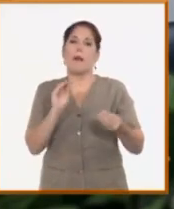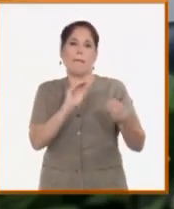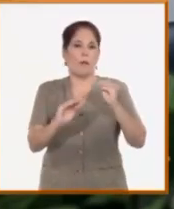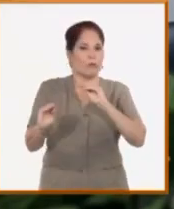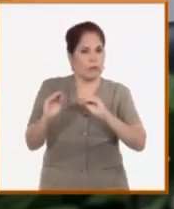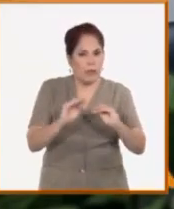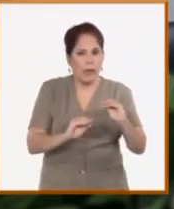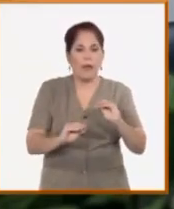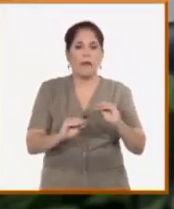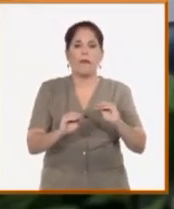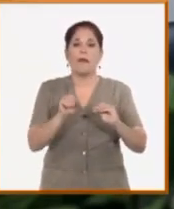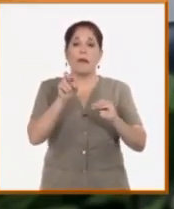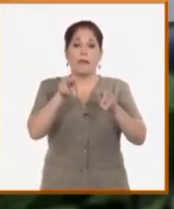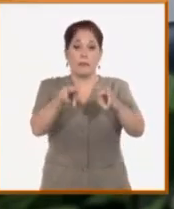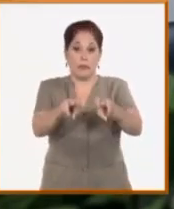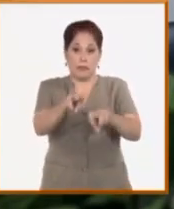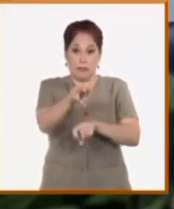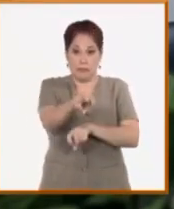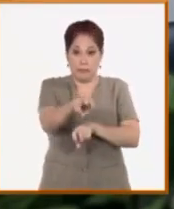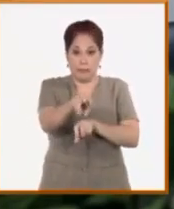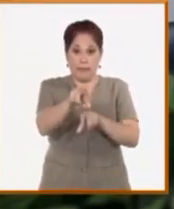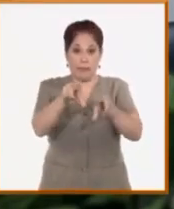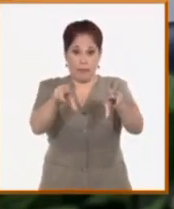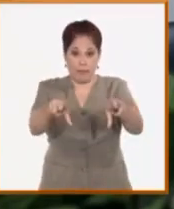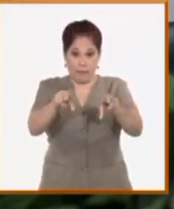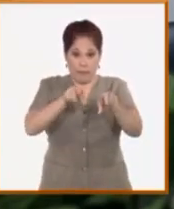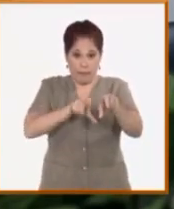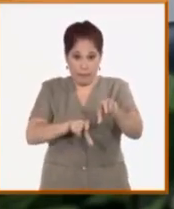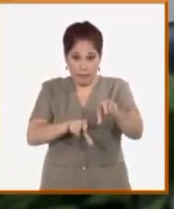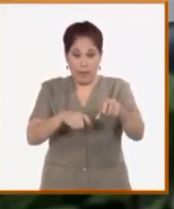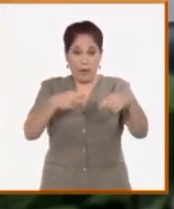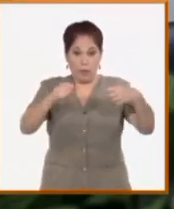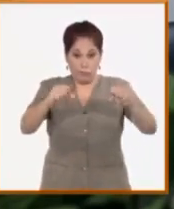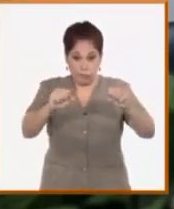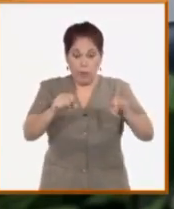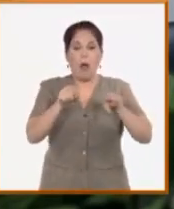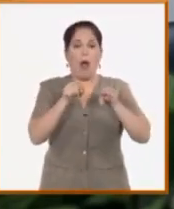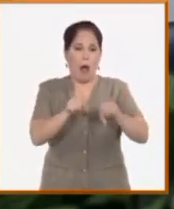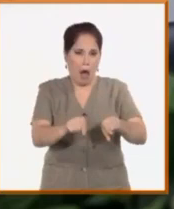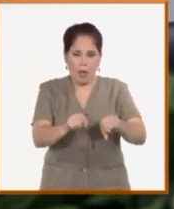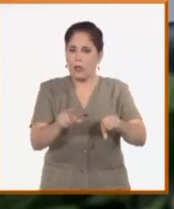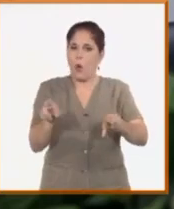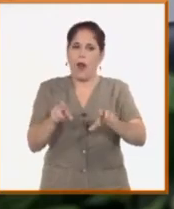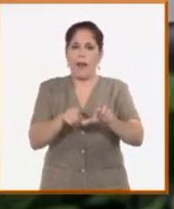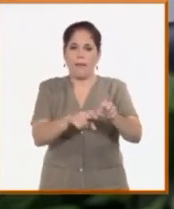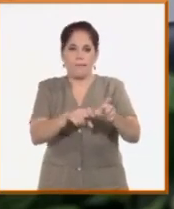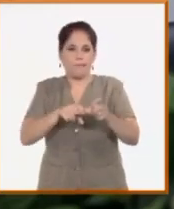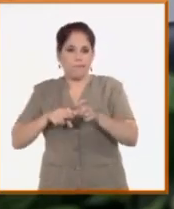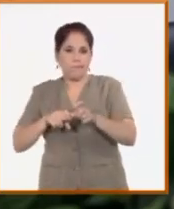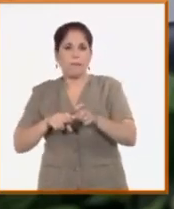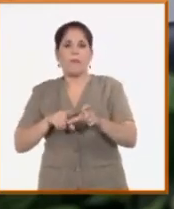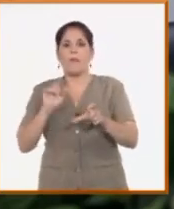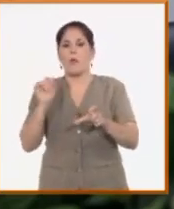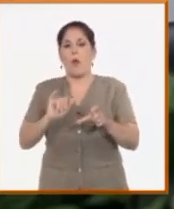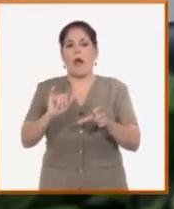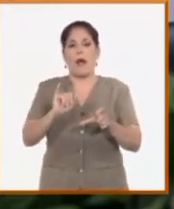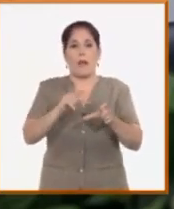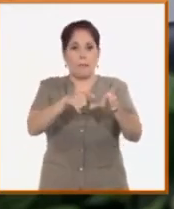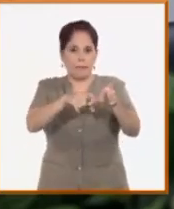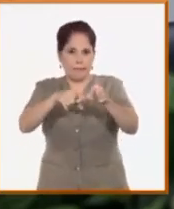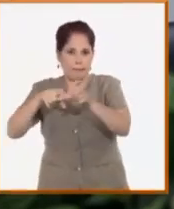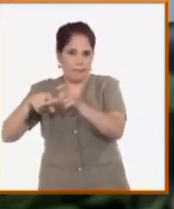de tricículos eléctricos, la reparación y ensamblaje de semirremorques para portacontenedores.